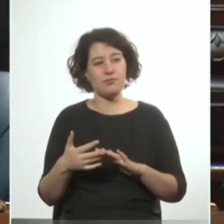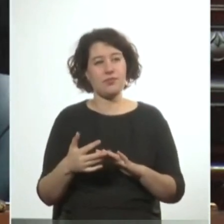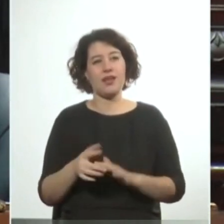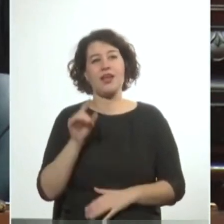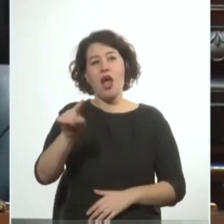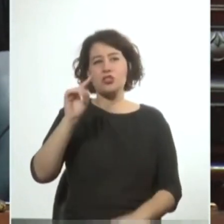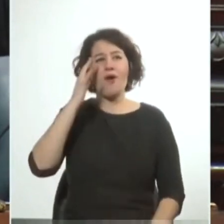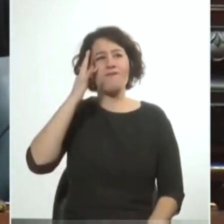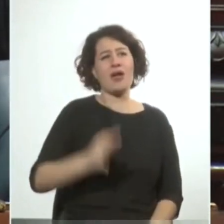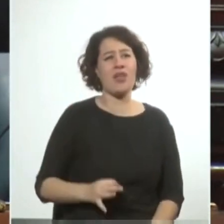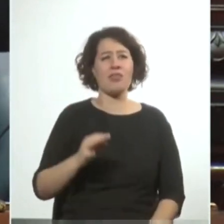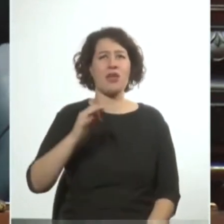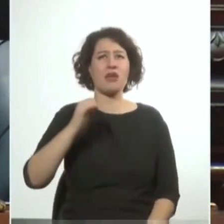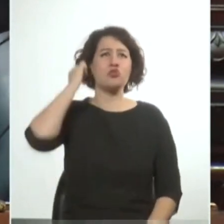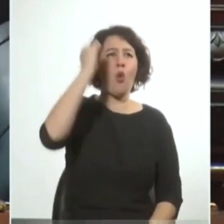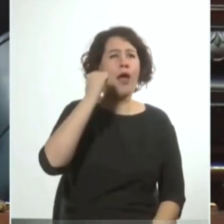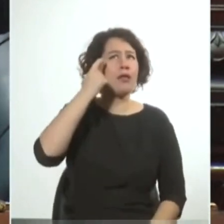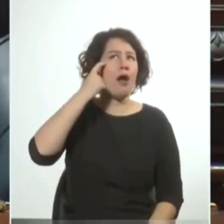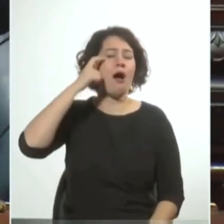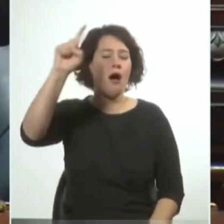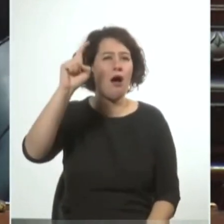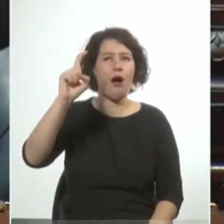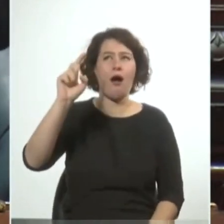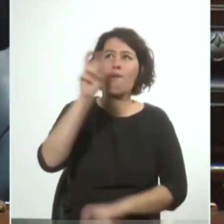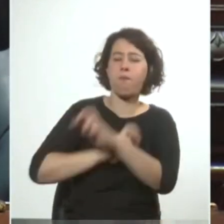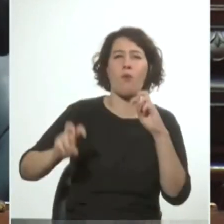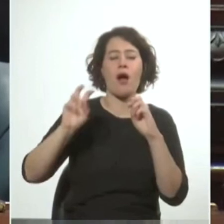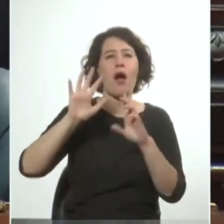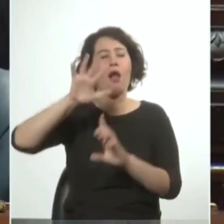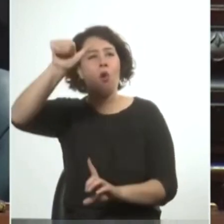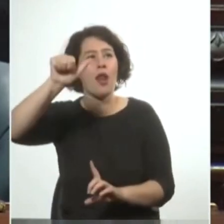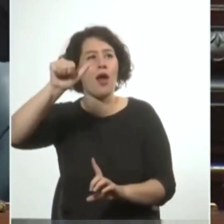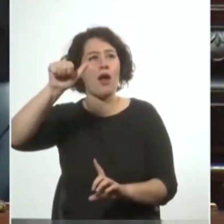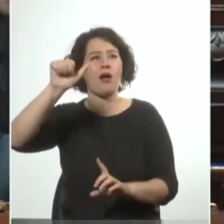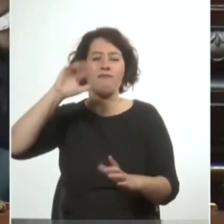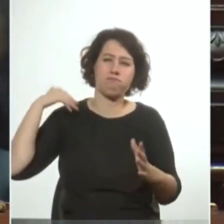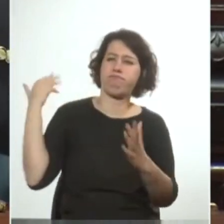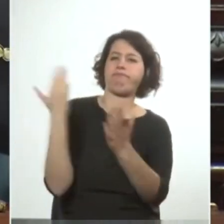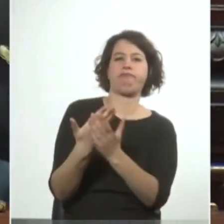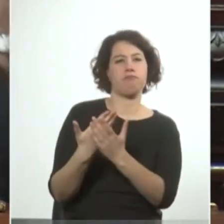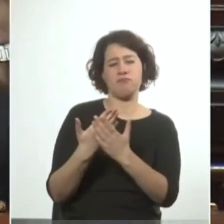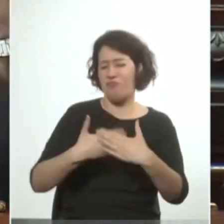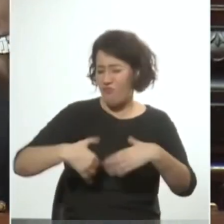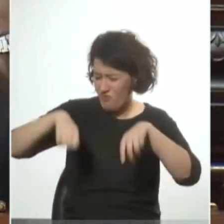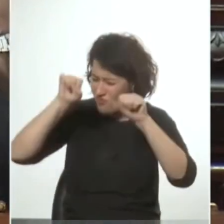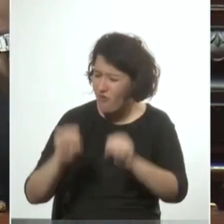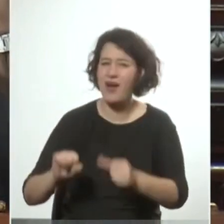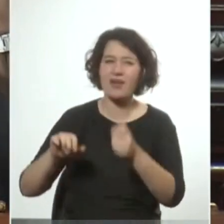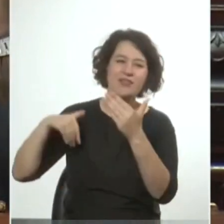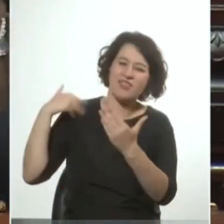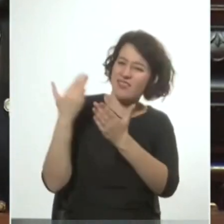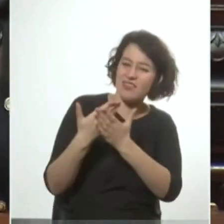verdades utópicas aquella utopía que se pretendía alcanzar fracasó rotundamente